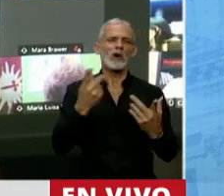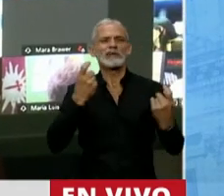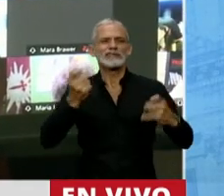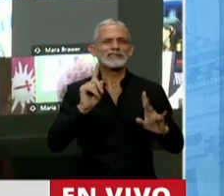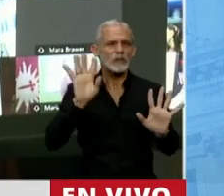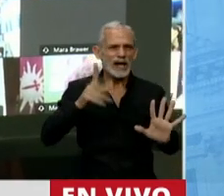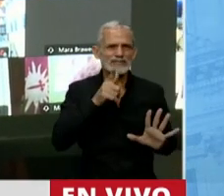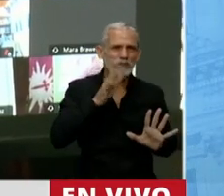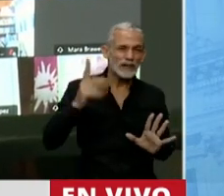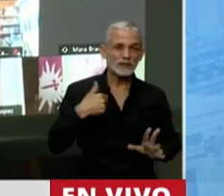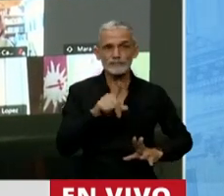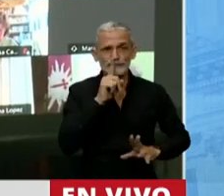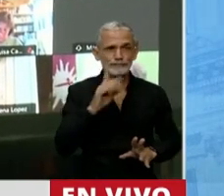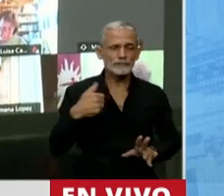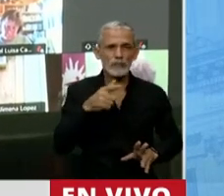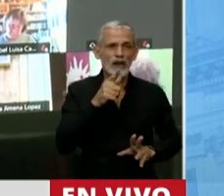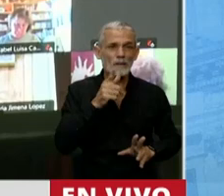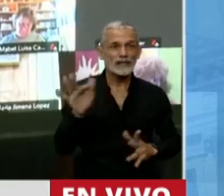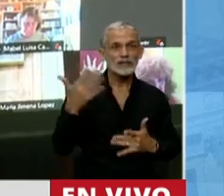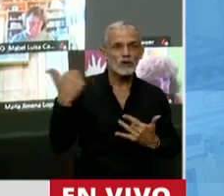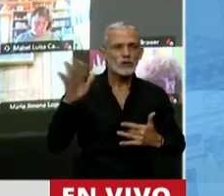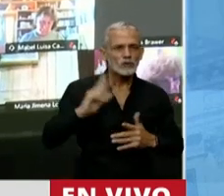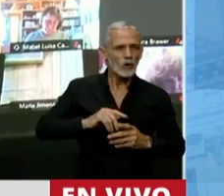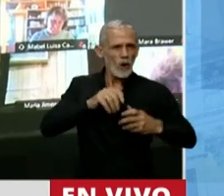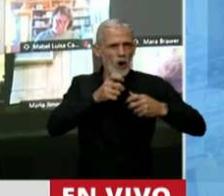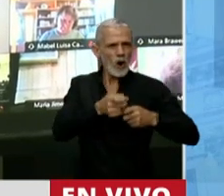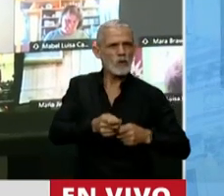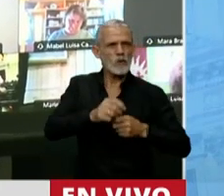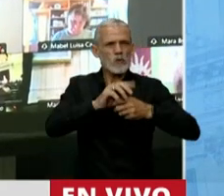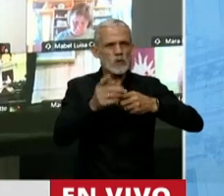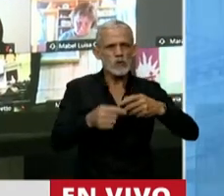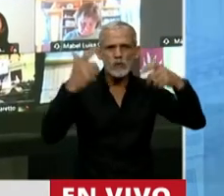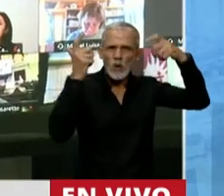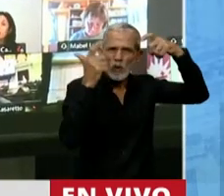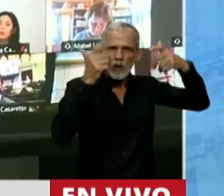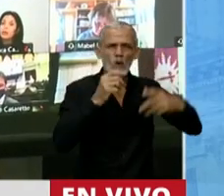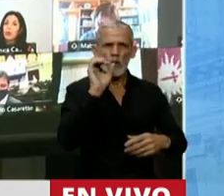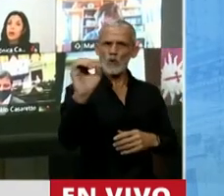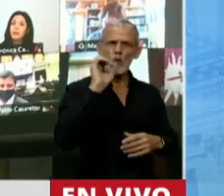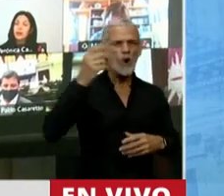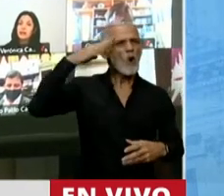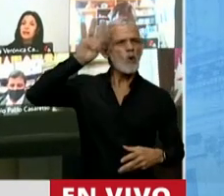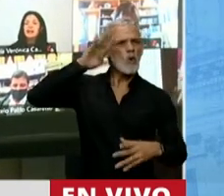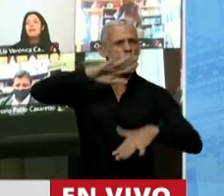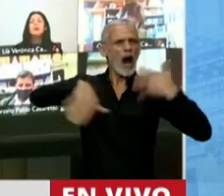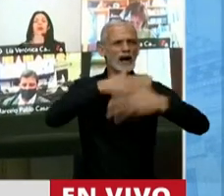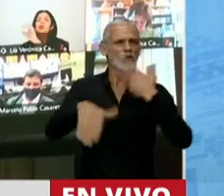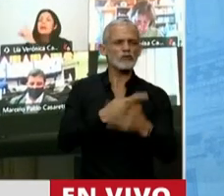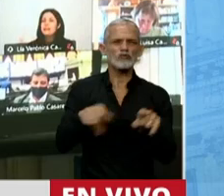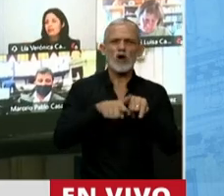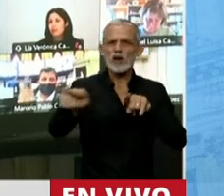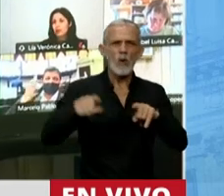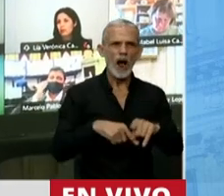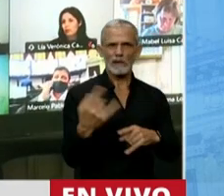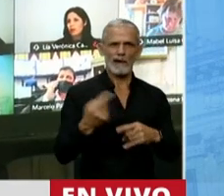pareciera el cierro de los ojos y pareciera que estamos bajando todo de Sierra Maestra con una boina, un vaso de ron y una abano y estamos haciendo la revolución porque le